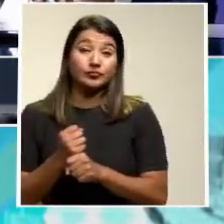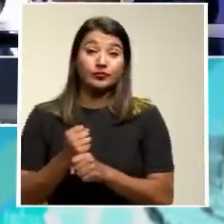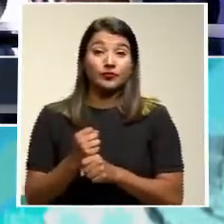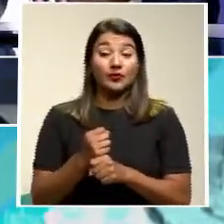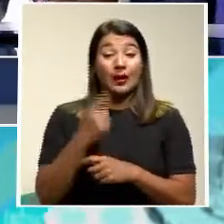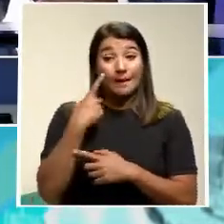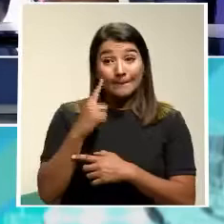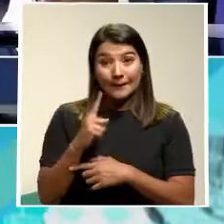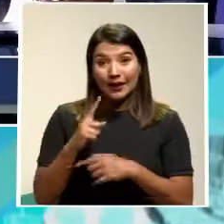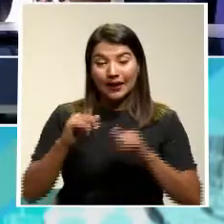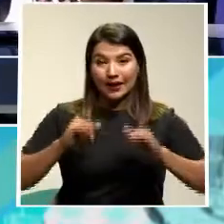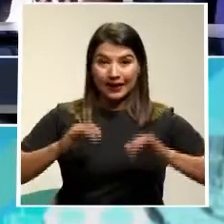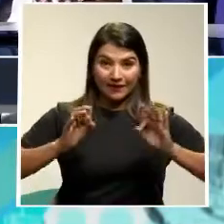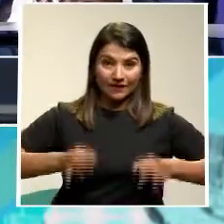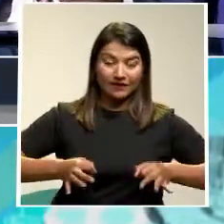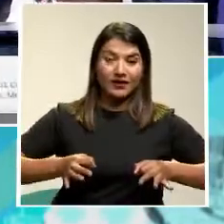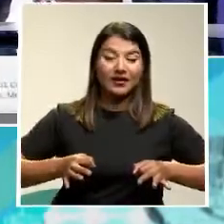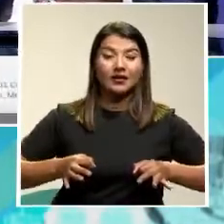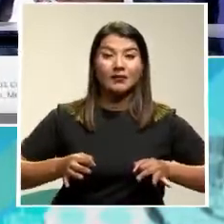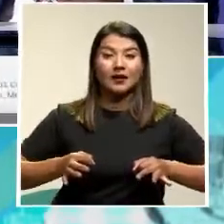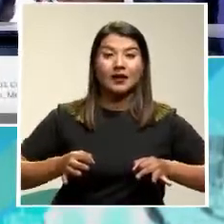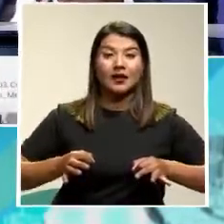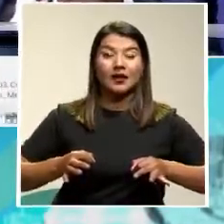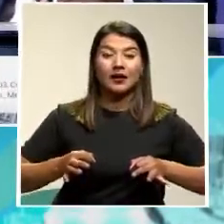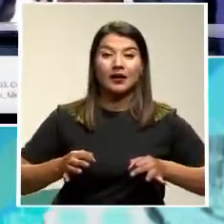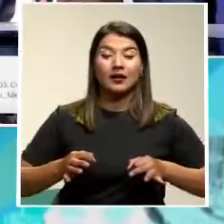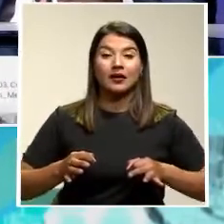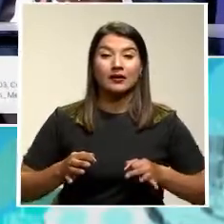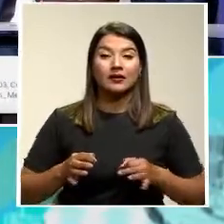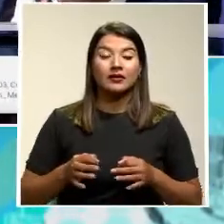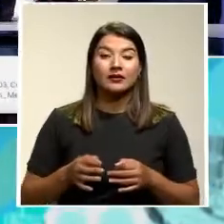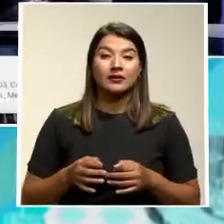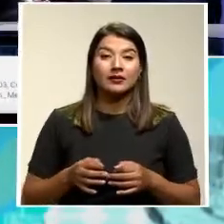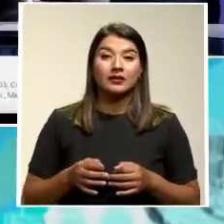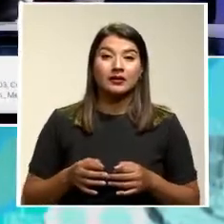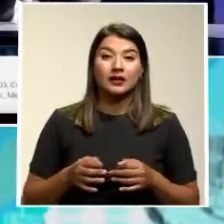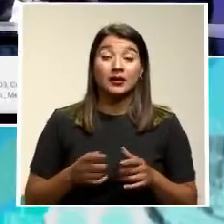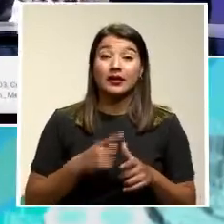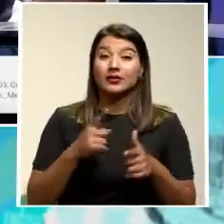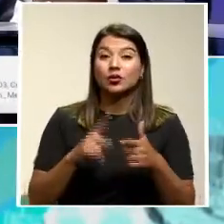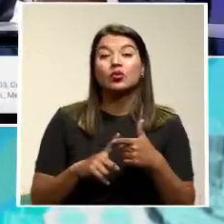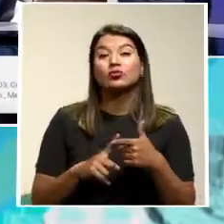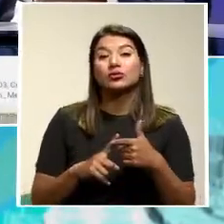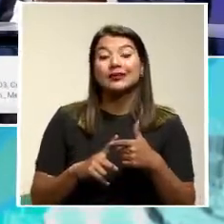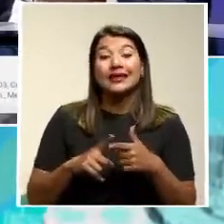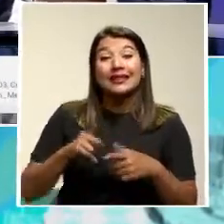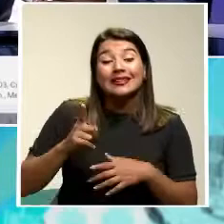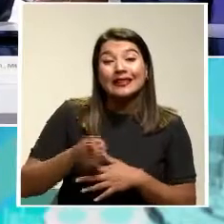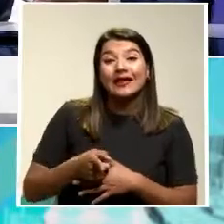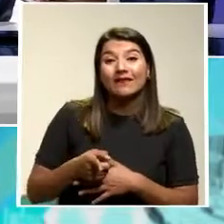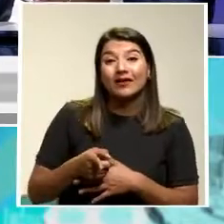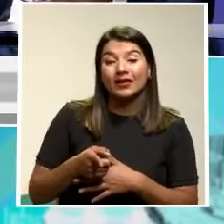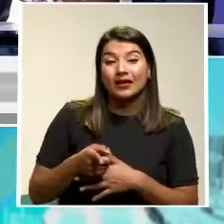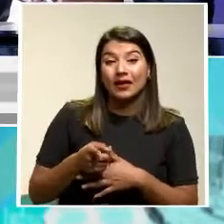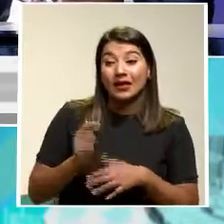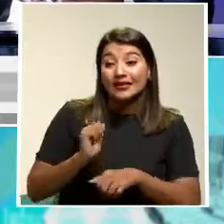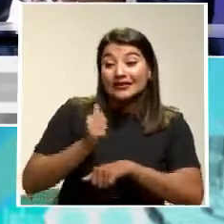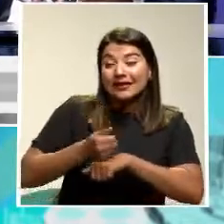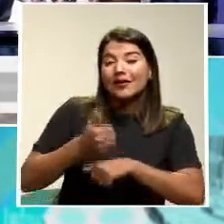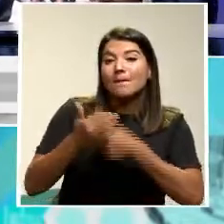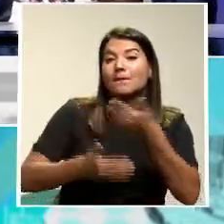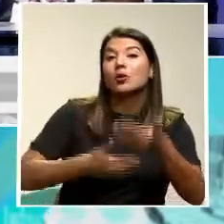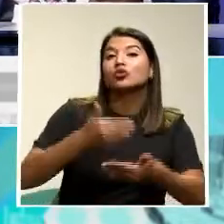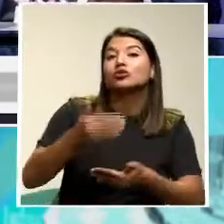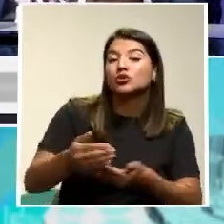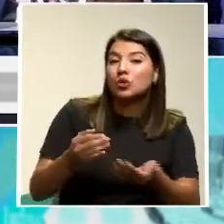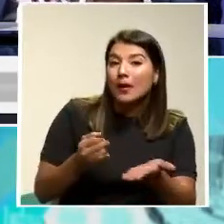Para que queden firme Tal vez una resolución De un trabajador en particular El impulso es crear Estos procesos Y esta investigación